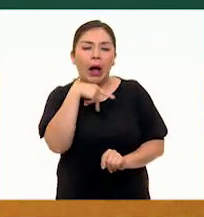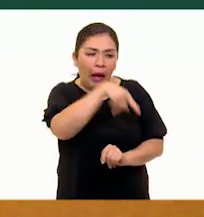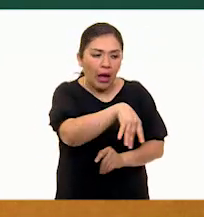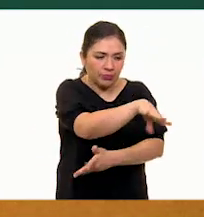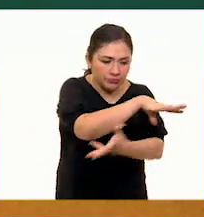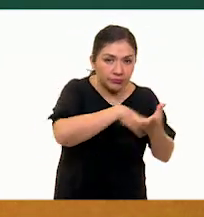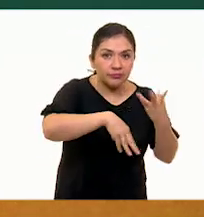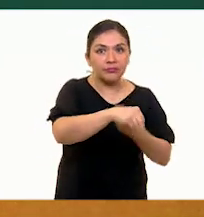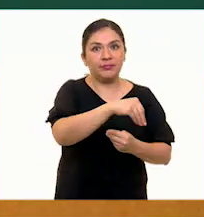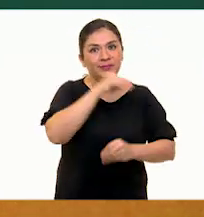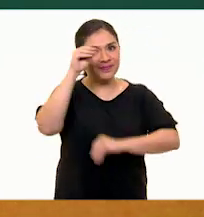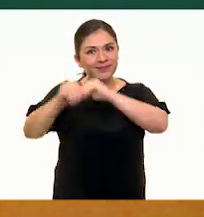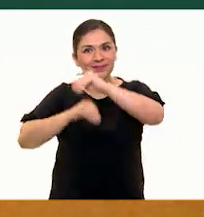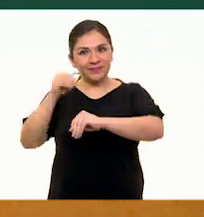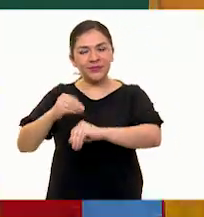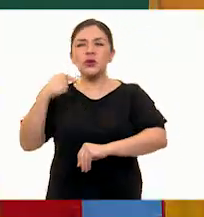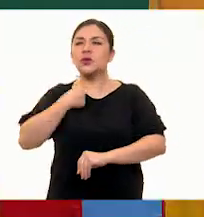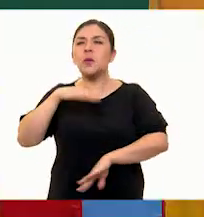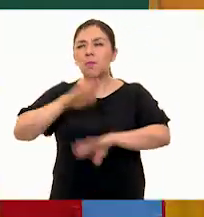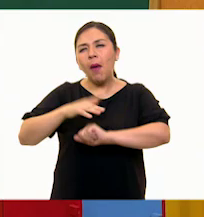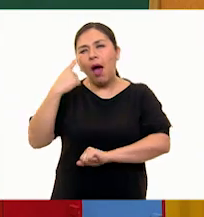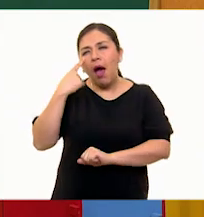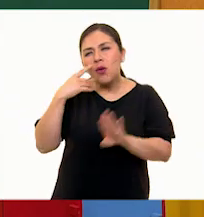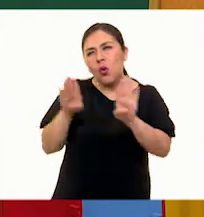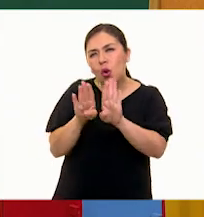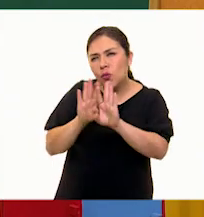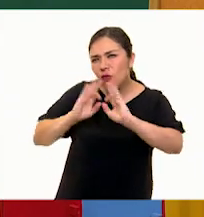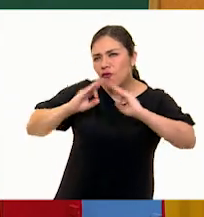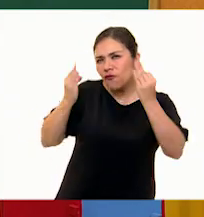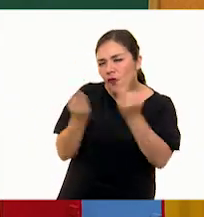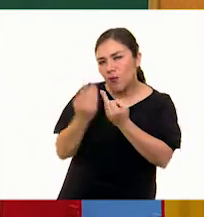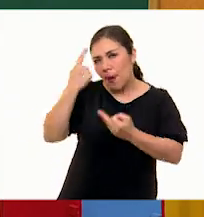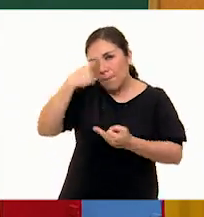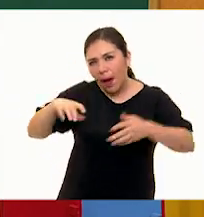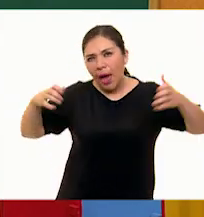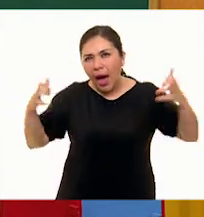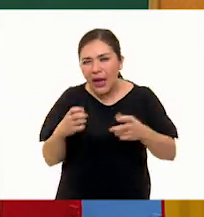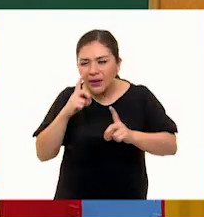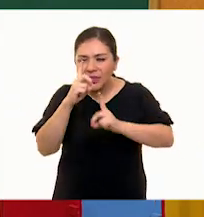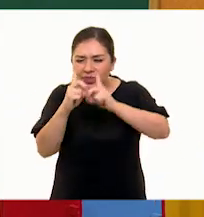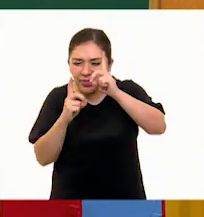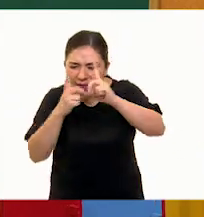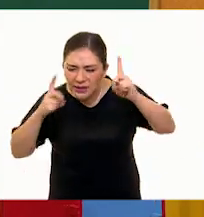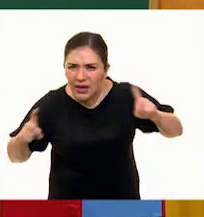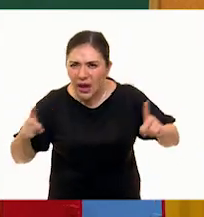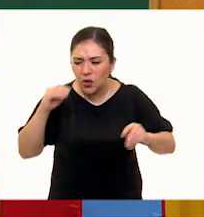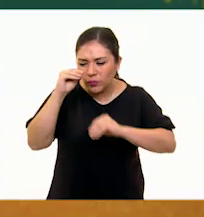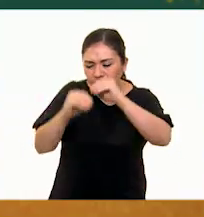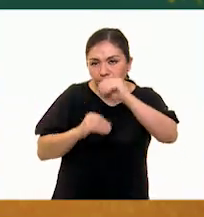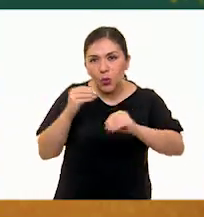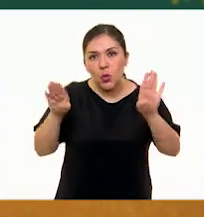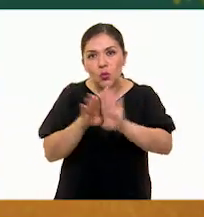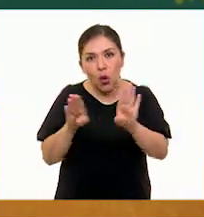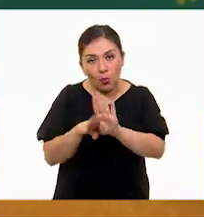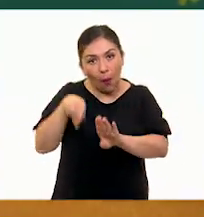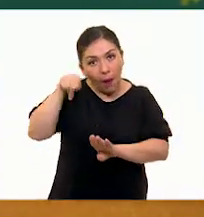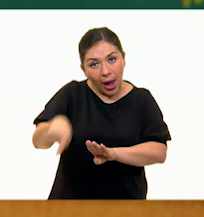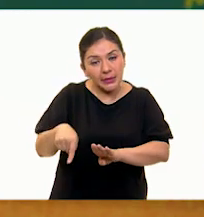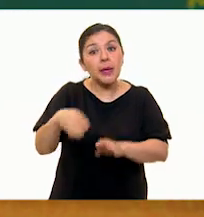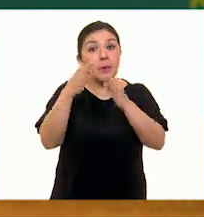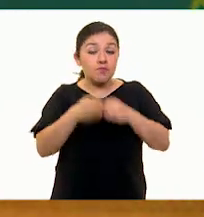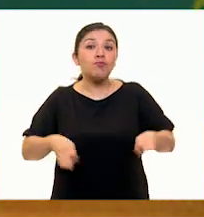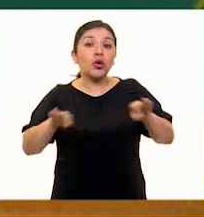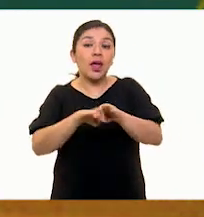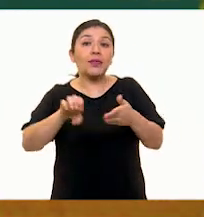bueno, yo me baso en las formas para ir diseñando pues la pieza y se me hace muy importante, por